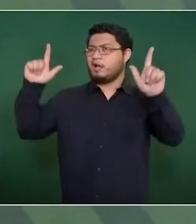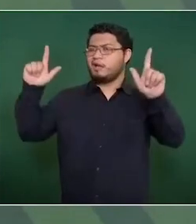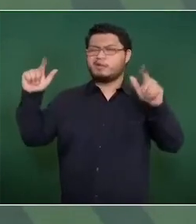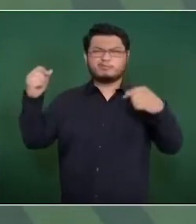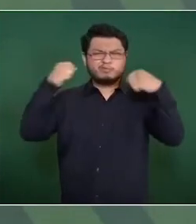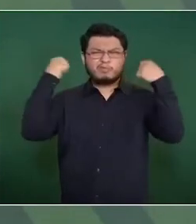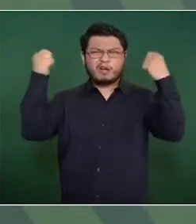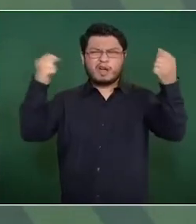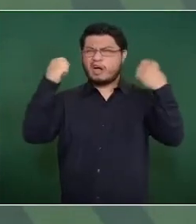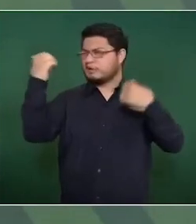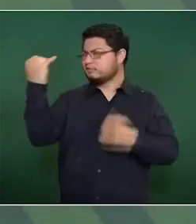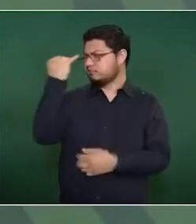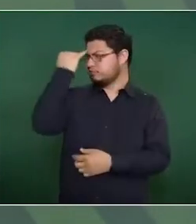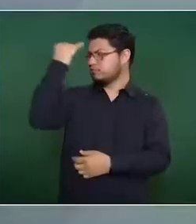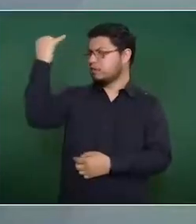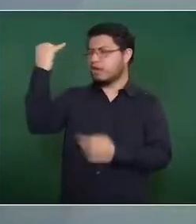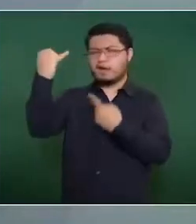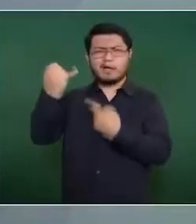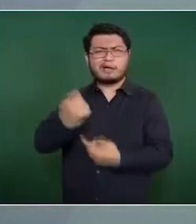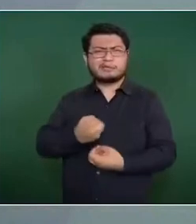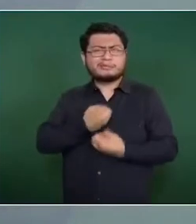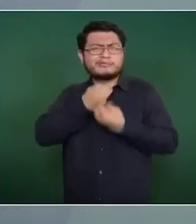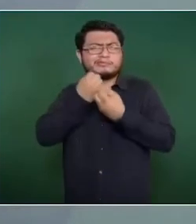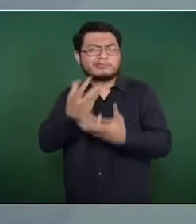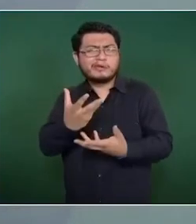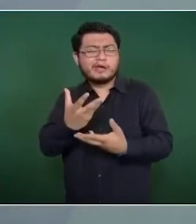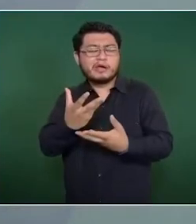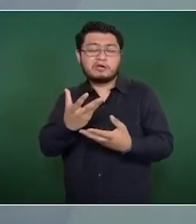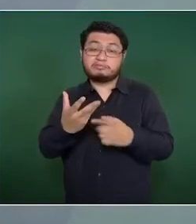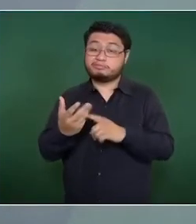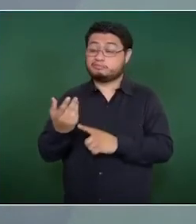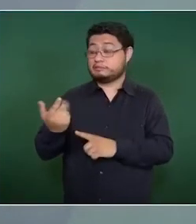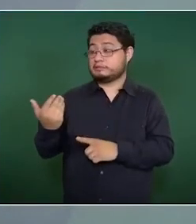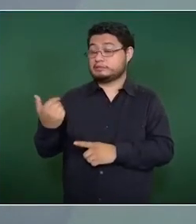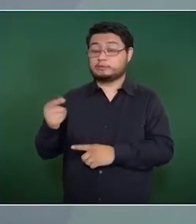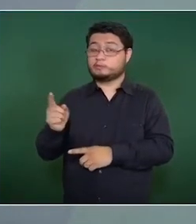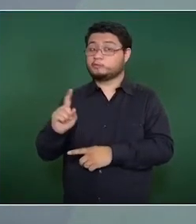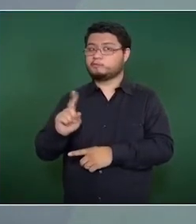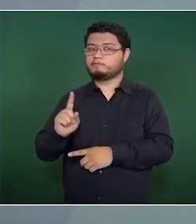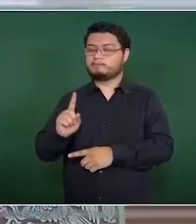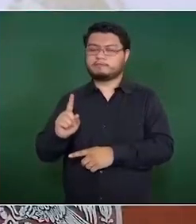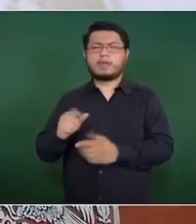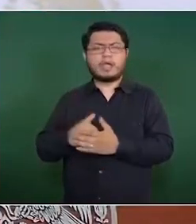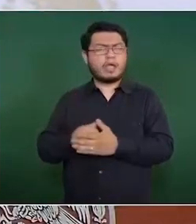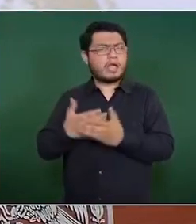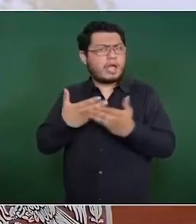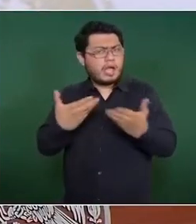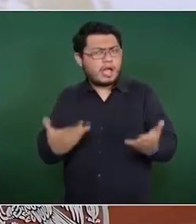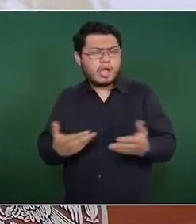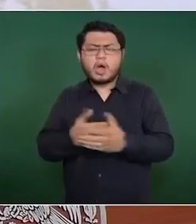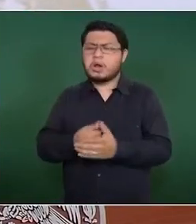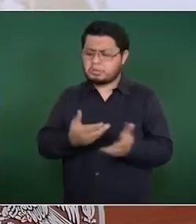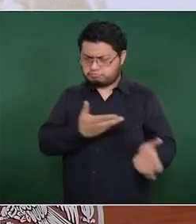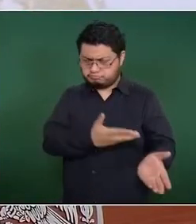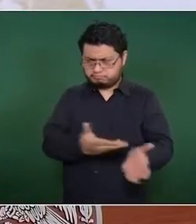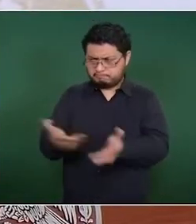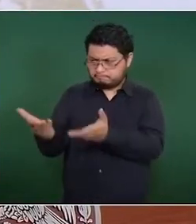las ideas ni el libre tránsito para expresar